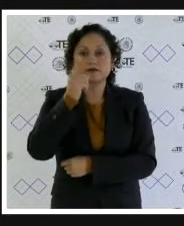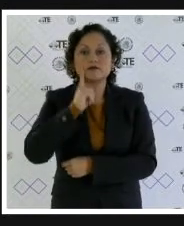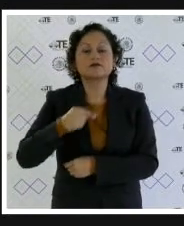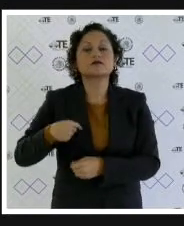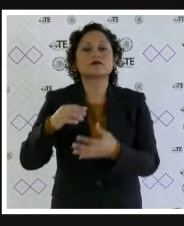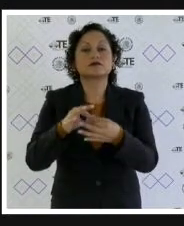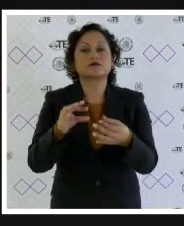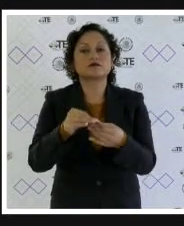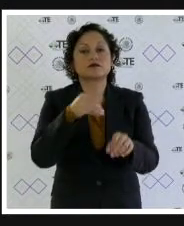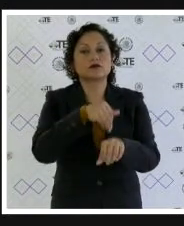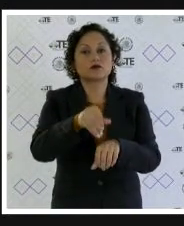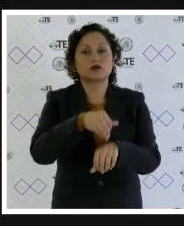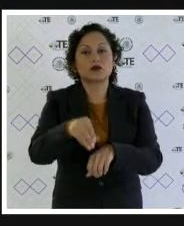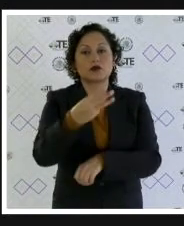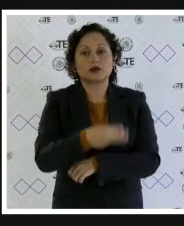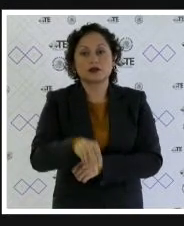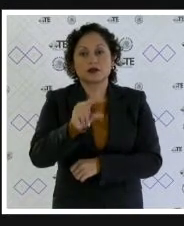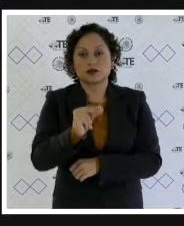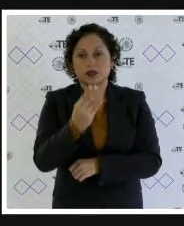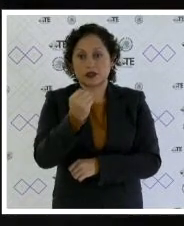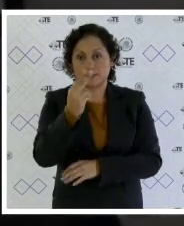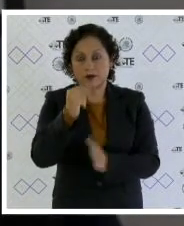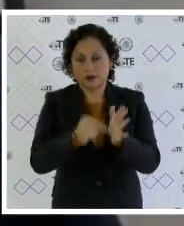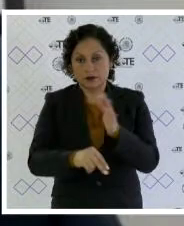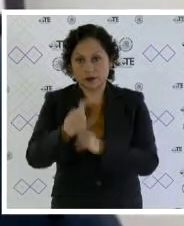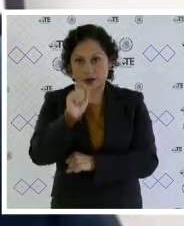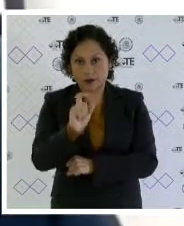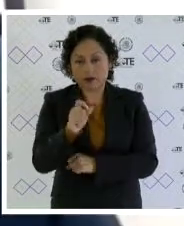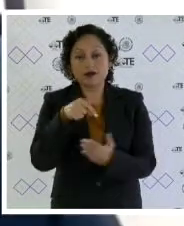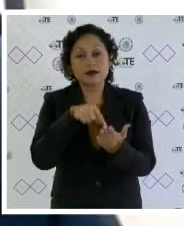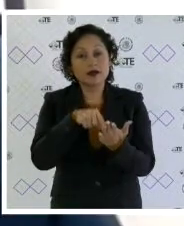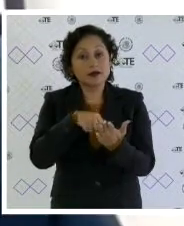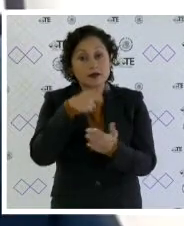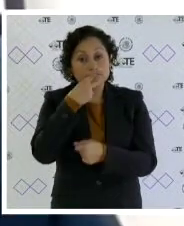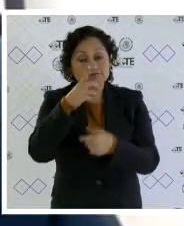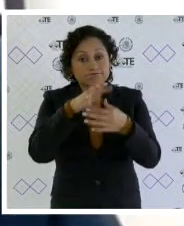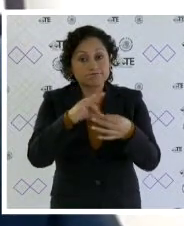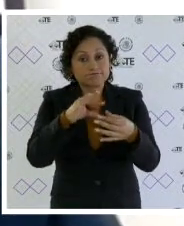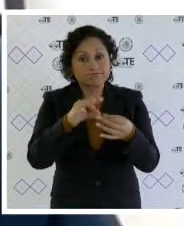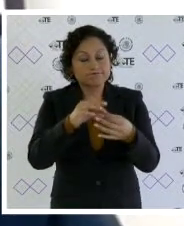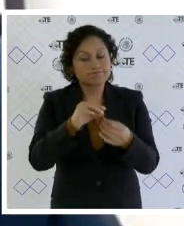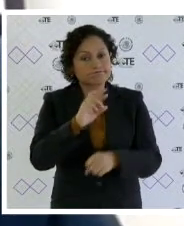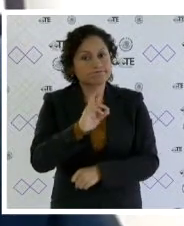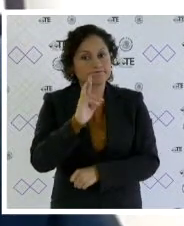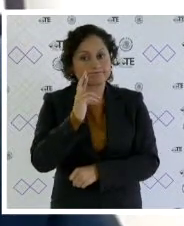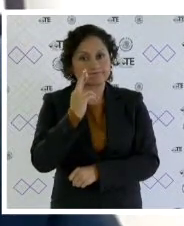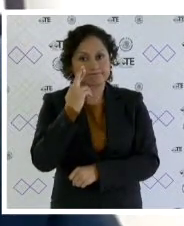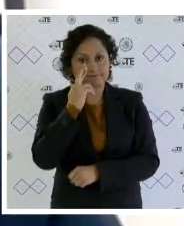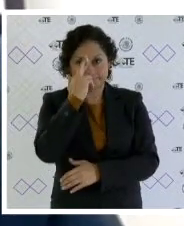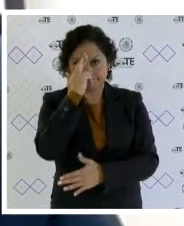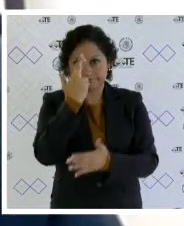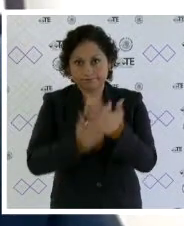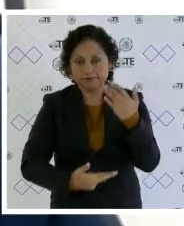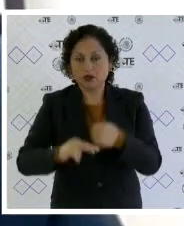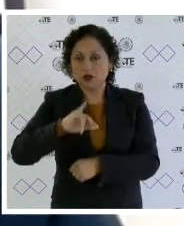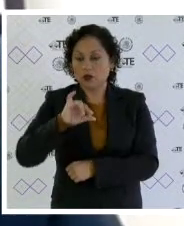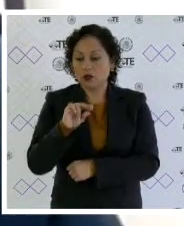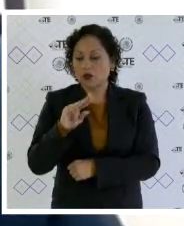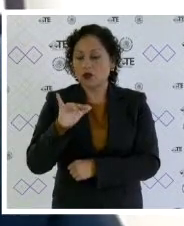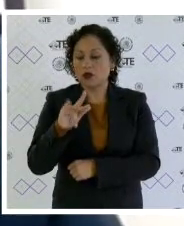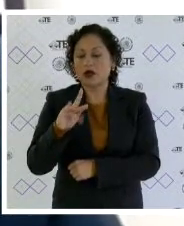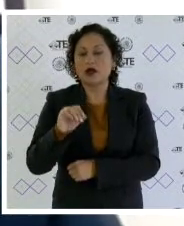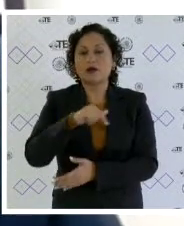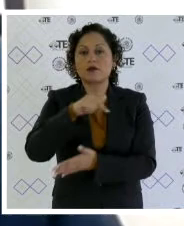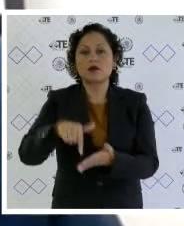juicio electoral 389 de este año en el que controvierten diversas irregularidades ocurridas en la elección de la copaco de la unidad